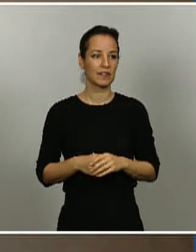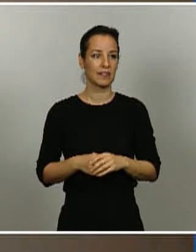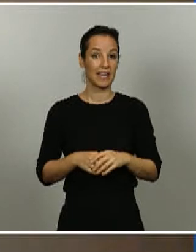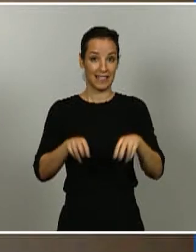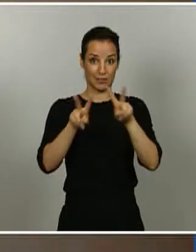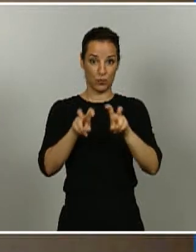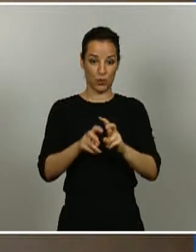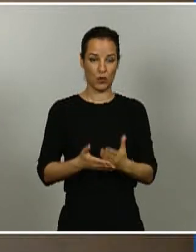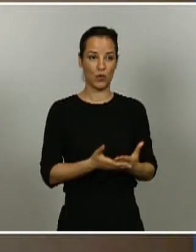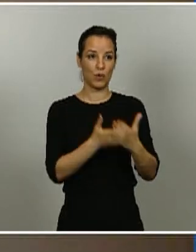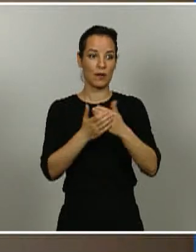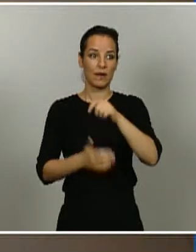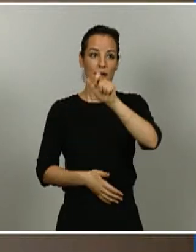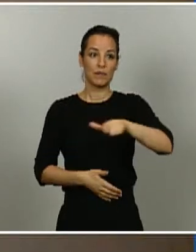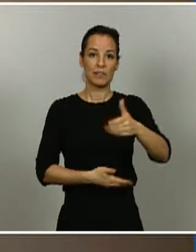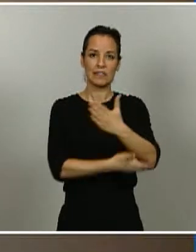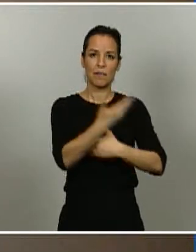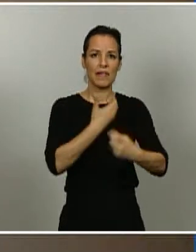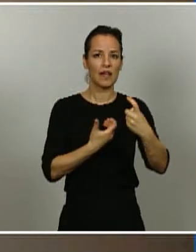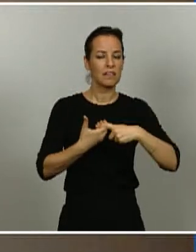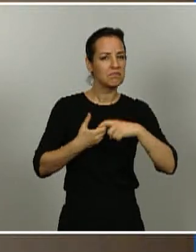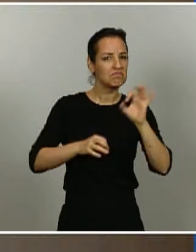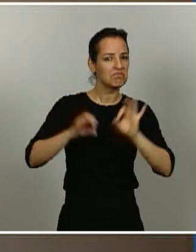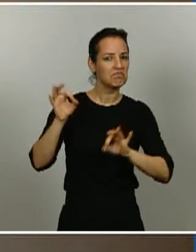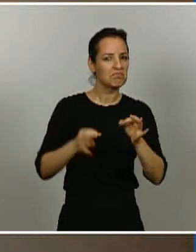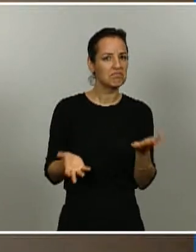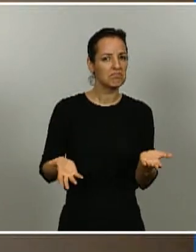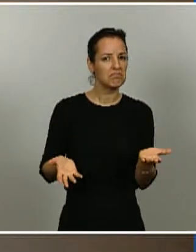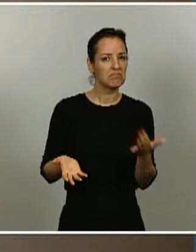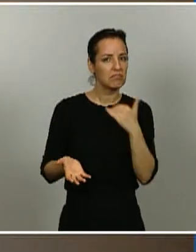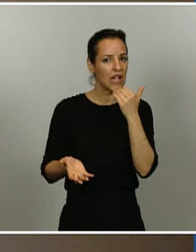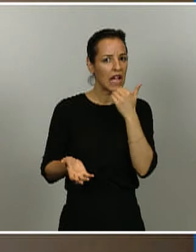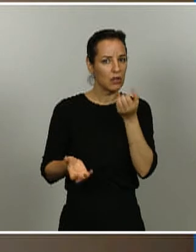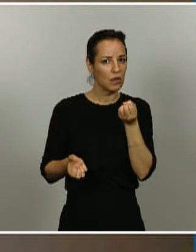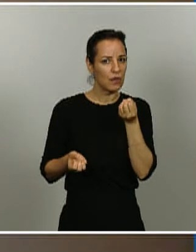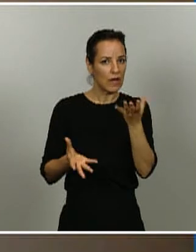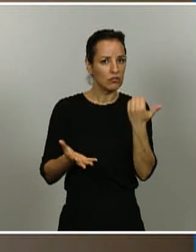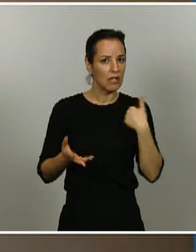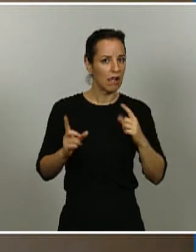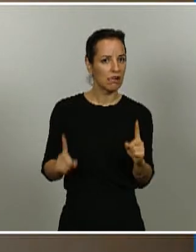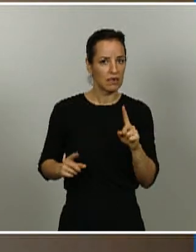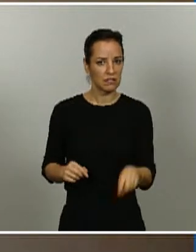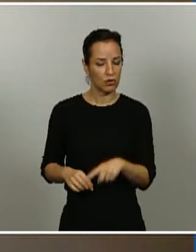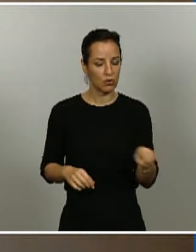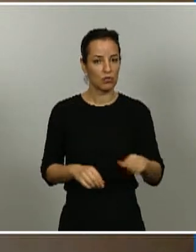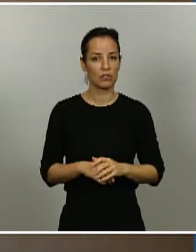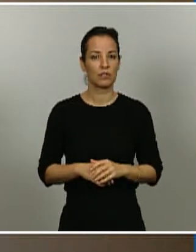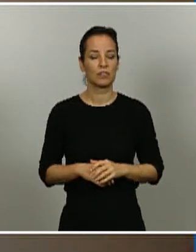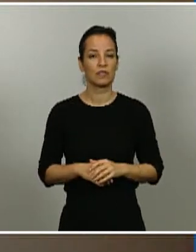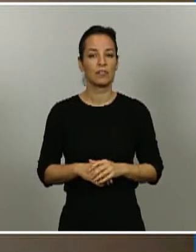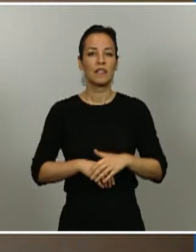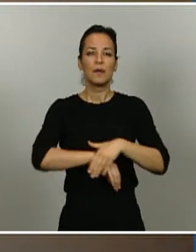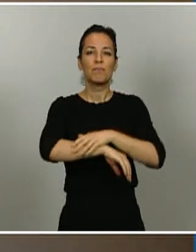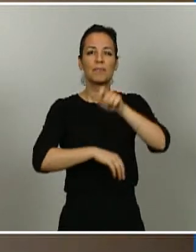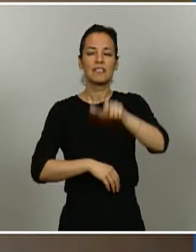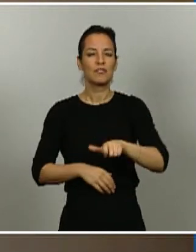personas con discapacidad y si tienen algún tipo de prevalencia algún dato ya previsto también si tiene el ministro ya los datos de las